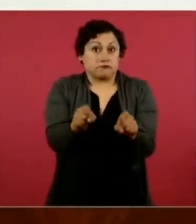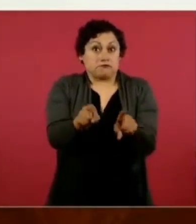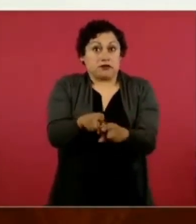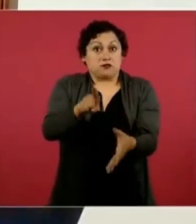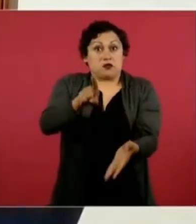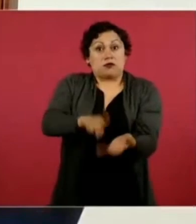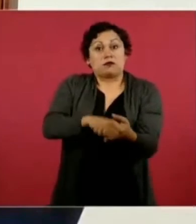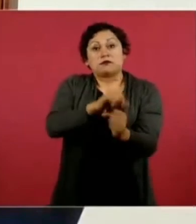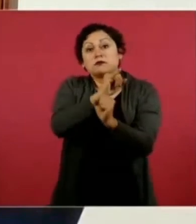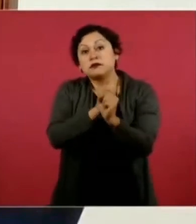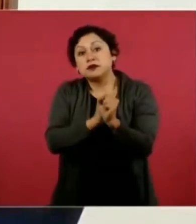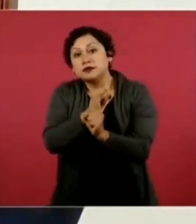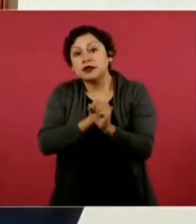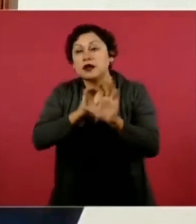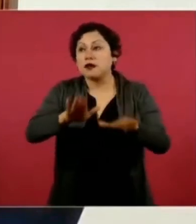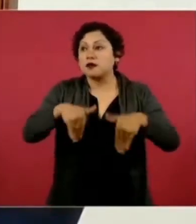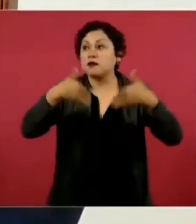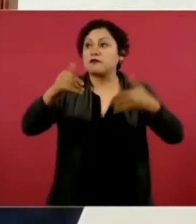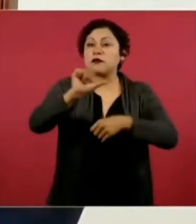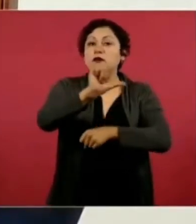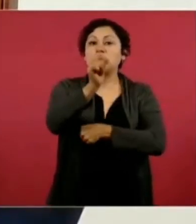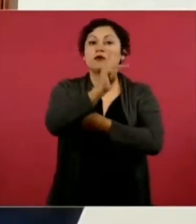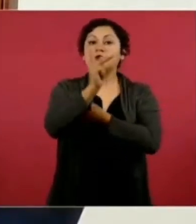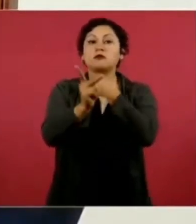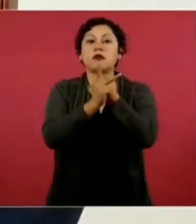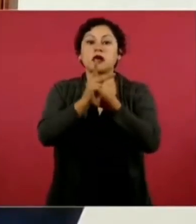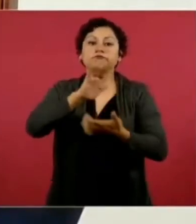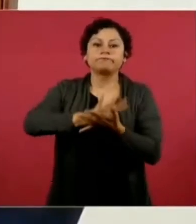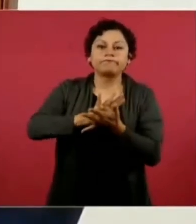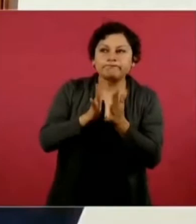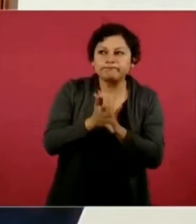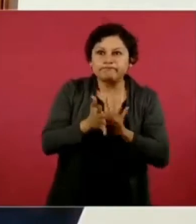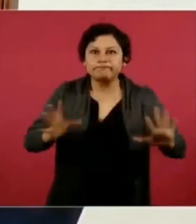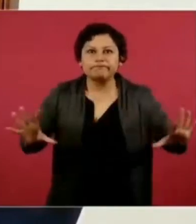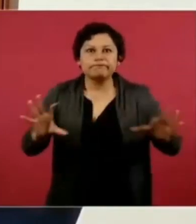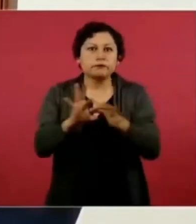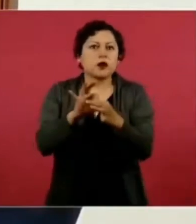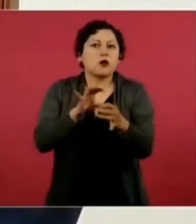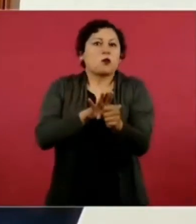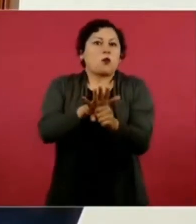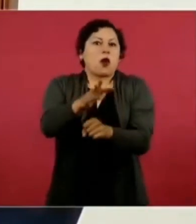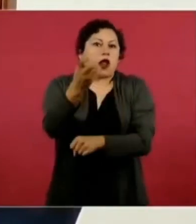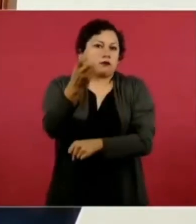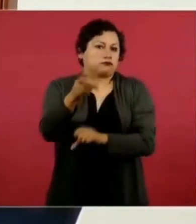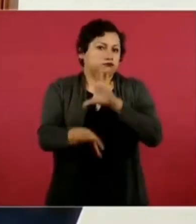todo,